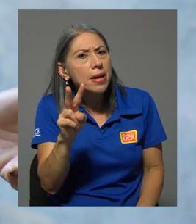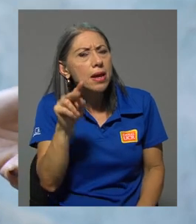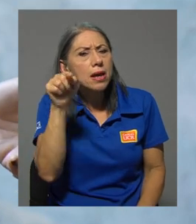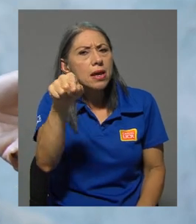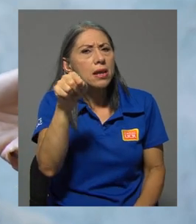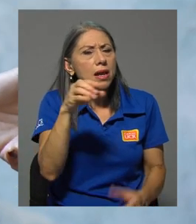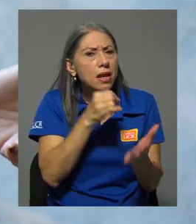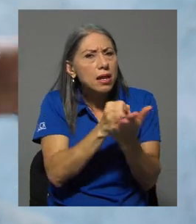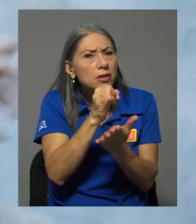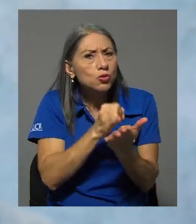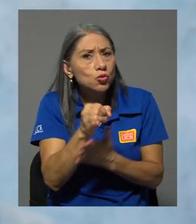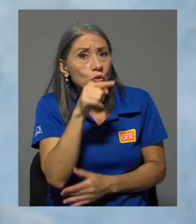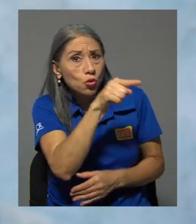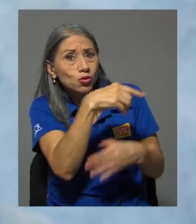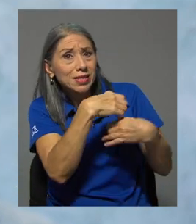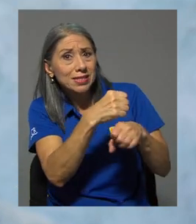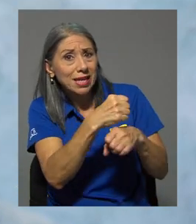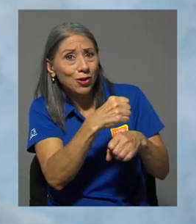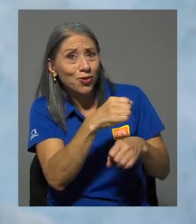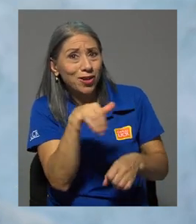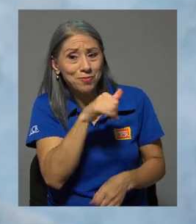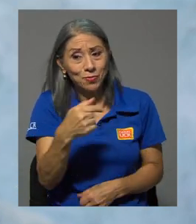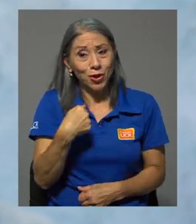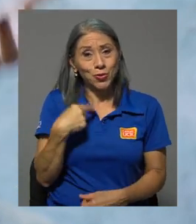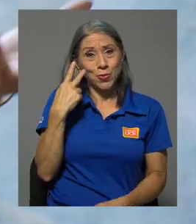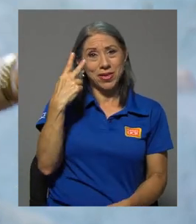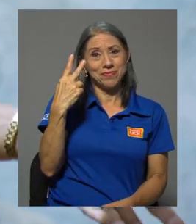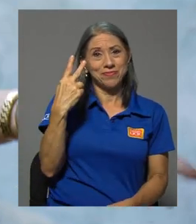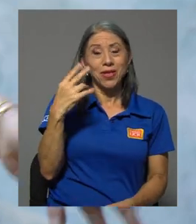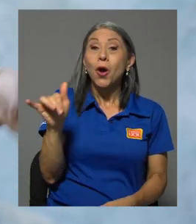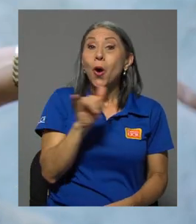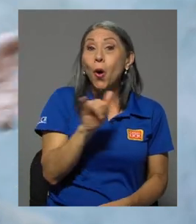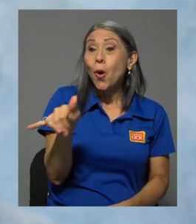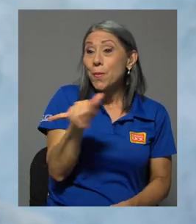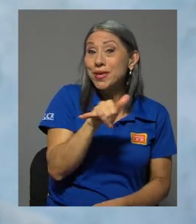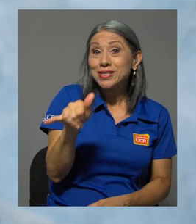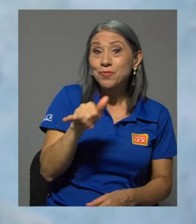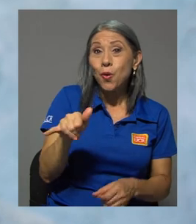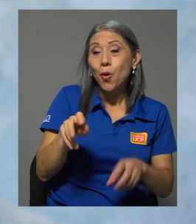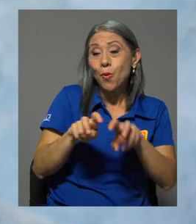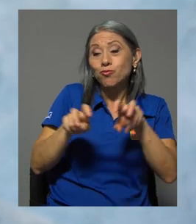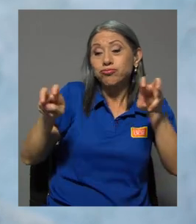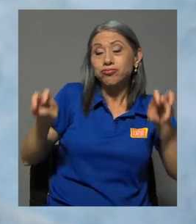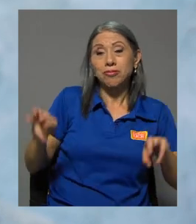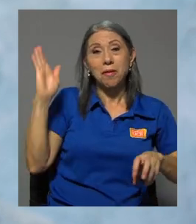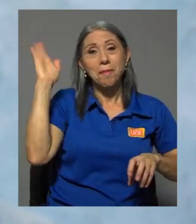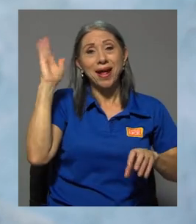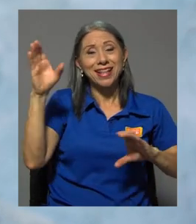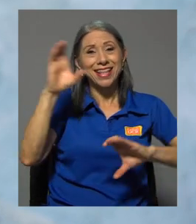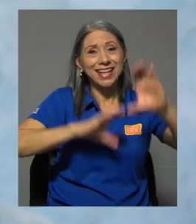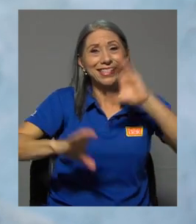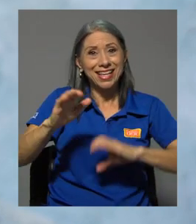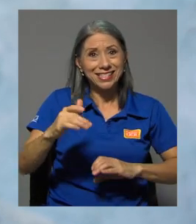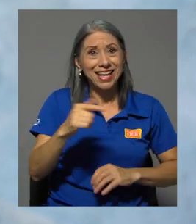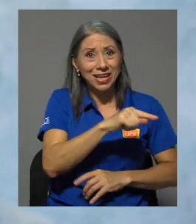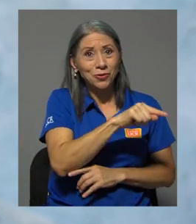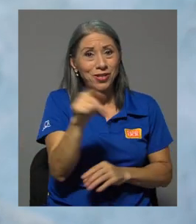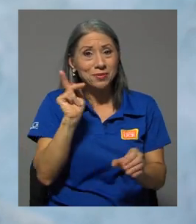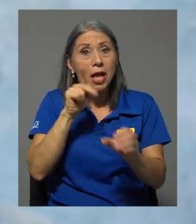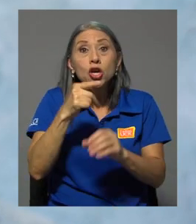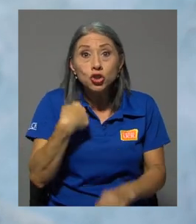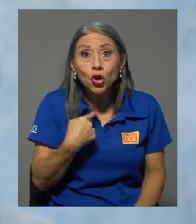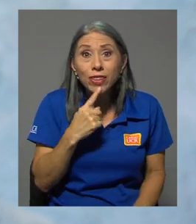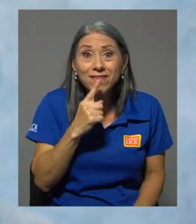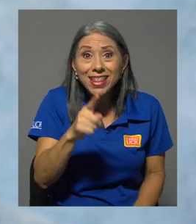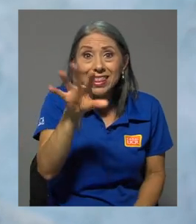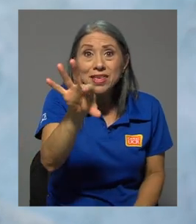este estudio que ustedes hicieron, que fue el que yo vi, o el mismo panel de la ciencia en el cual ustedes participaron? Para que yo los invito de verdad a